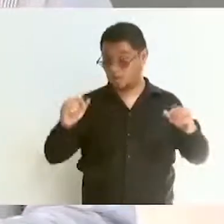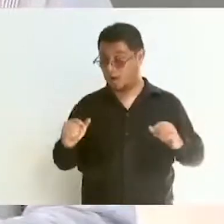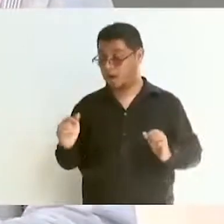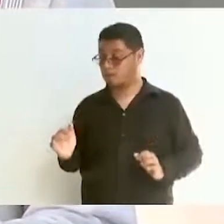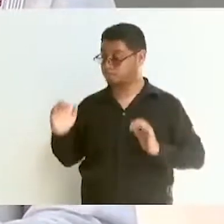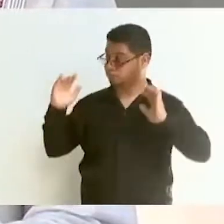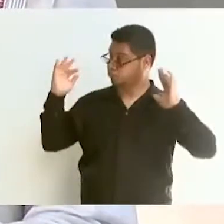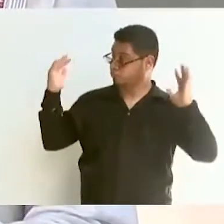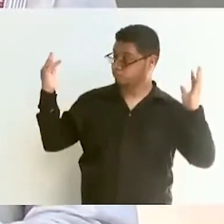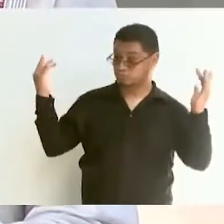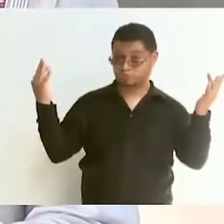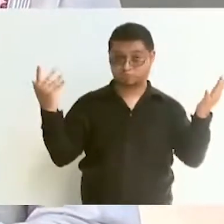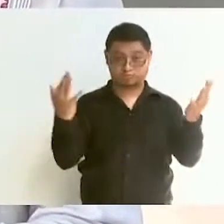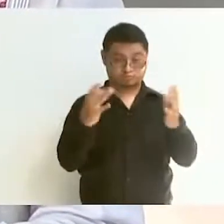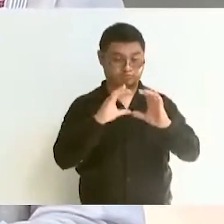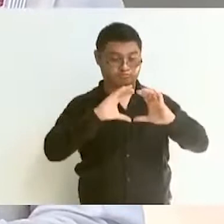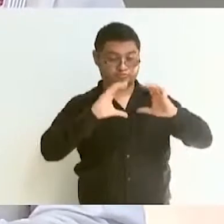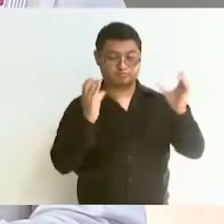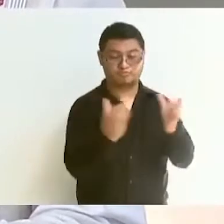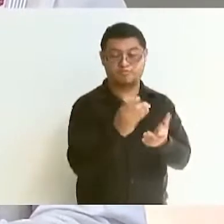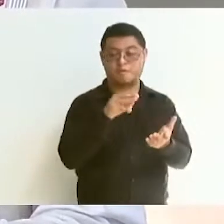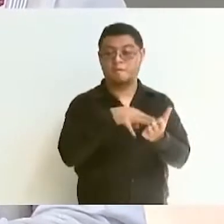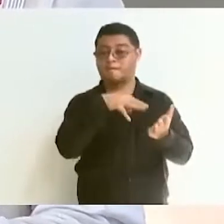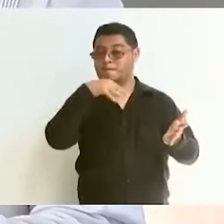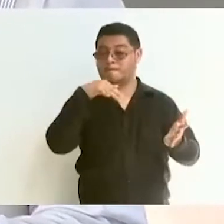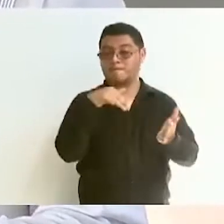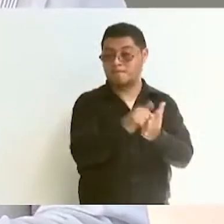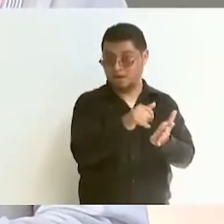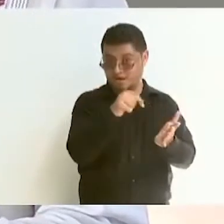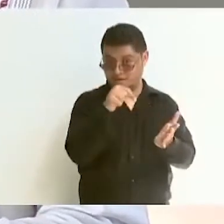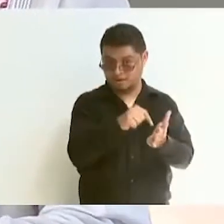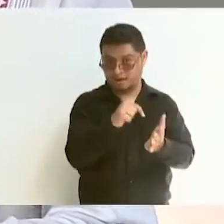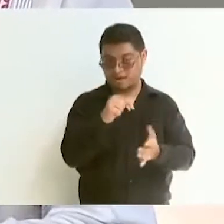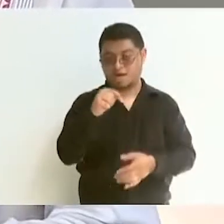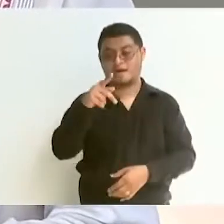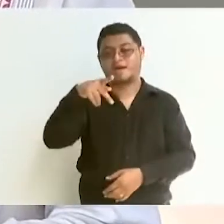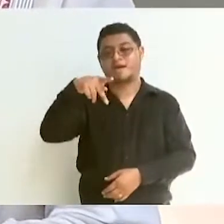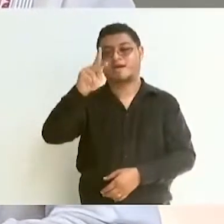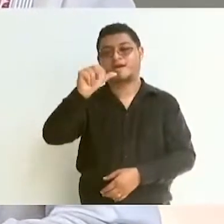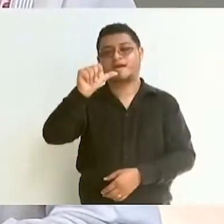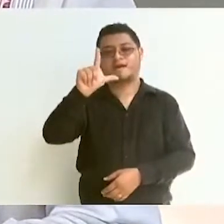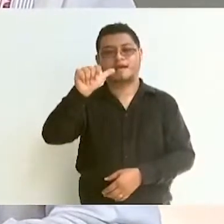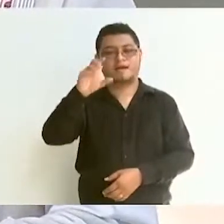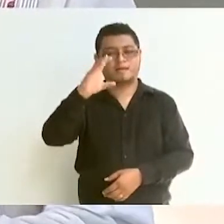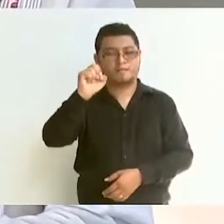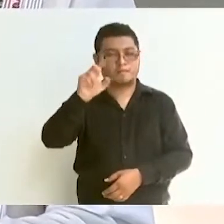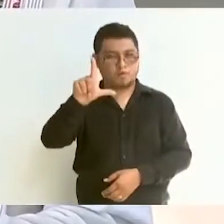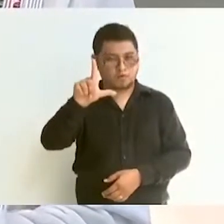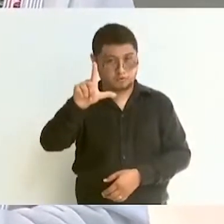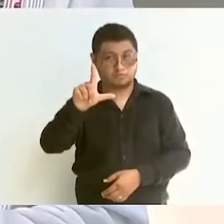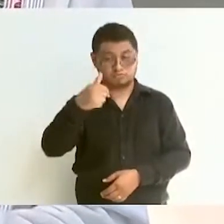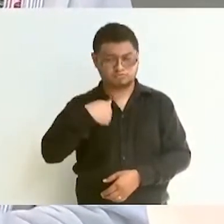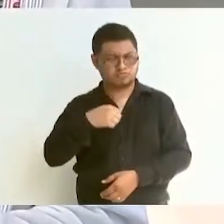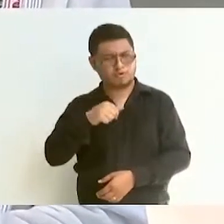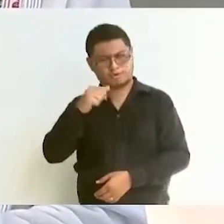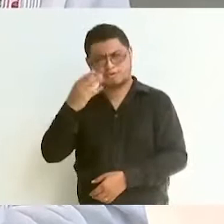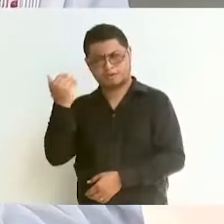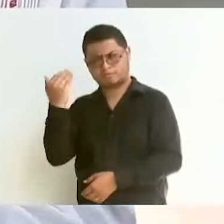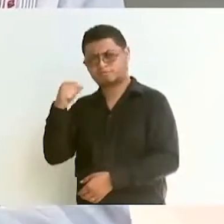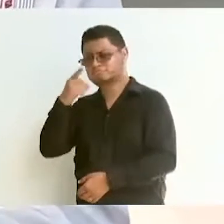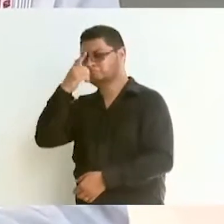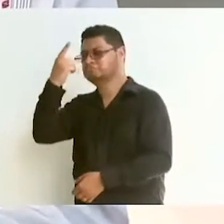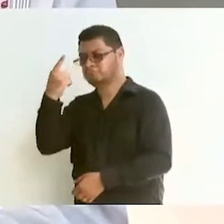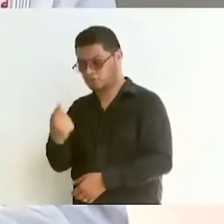con anteriores gobiernos, donde pasaba más de un sexenio para que terminaran u otras quedaran en obra muerta. Para